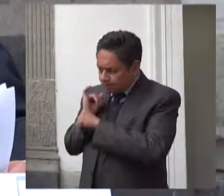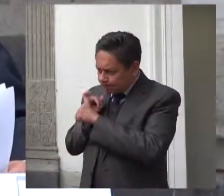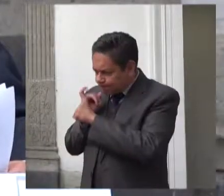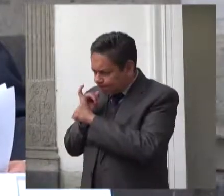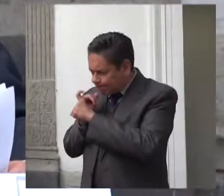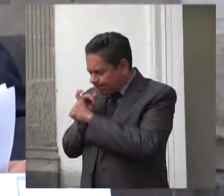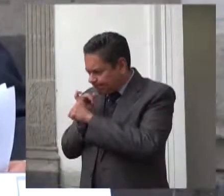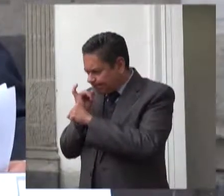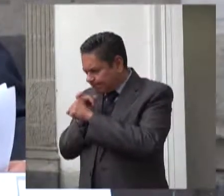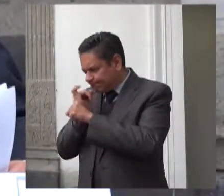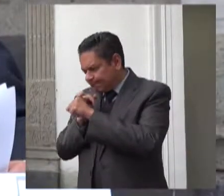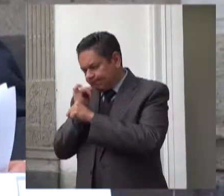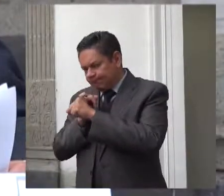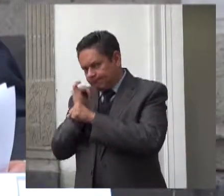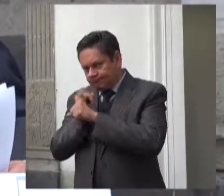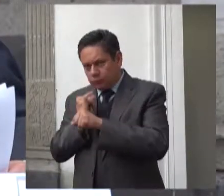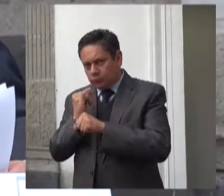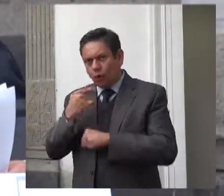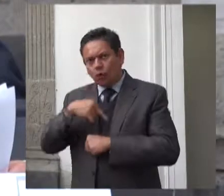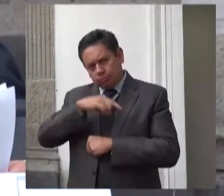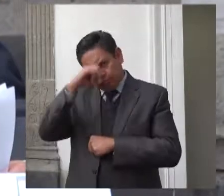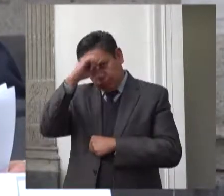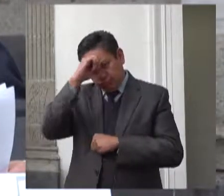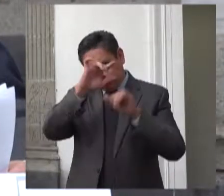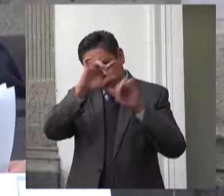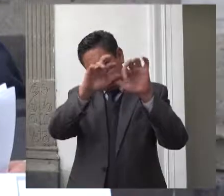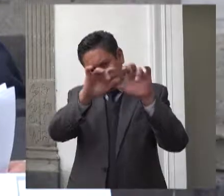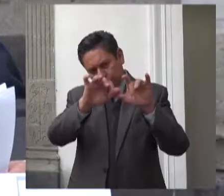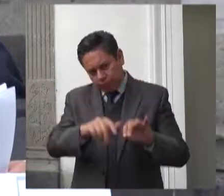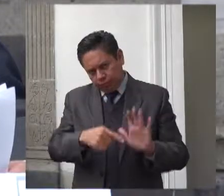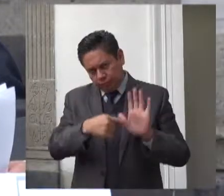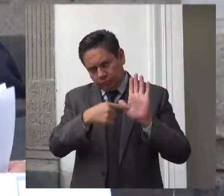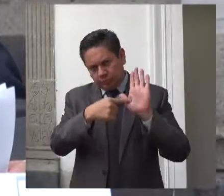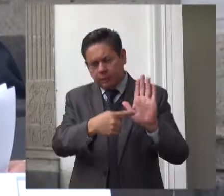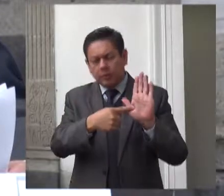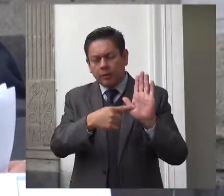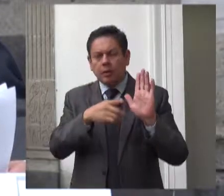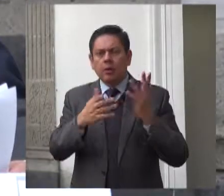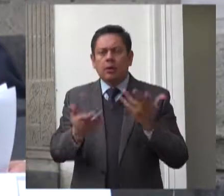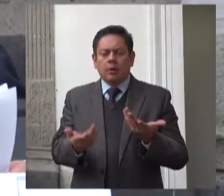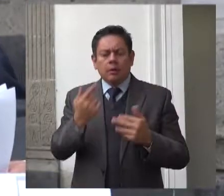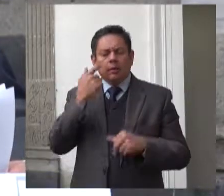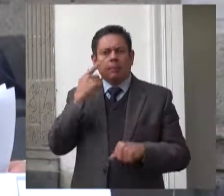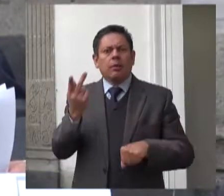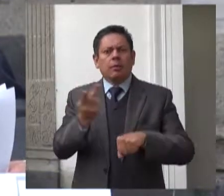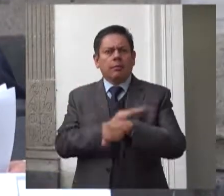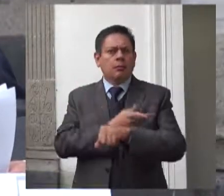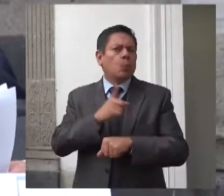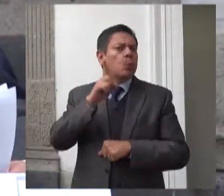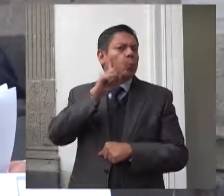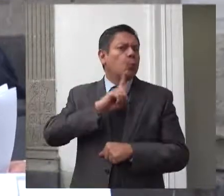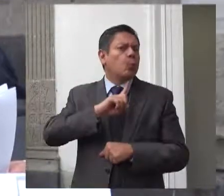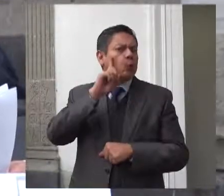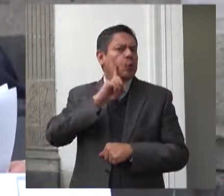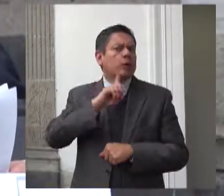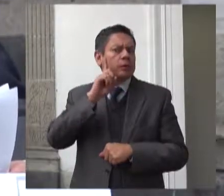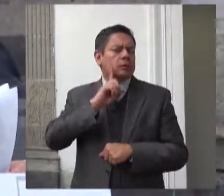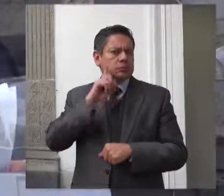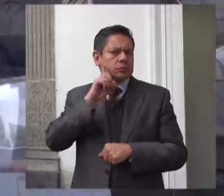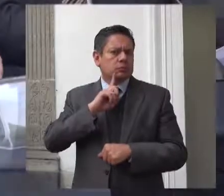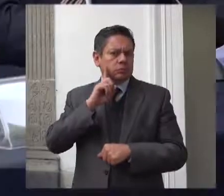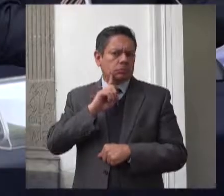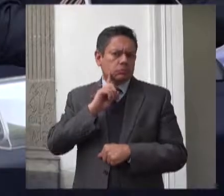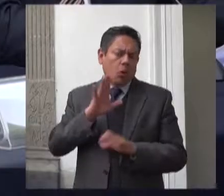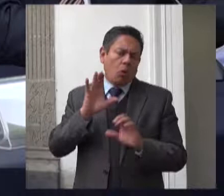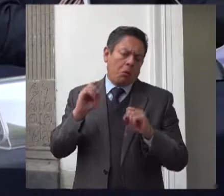investigación realizada sobre el caso de la violación a los derechos humanos de las personas usuarias y